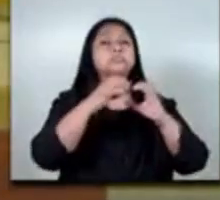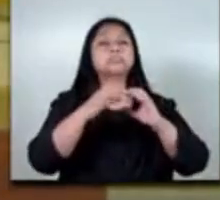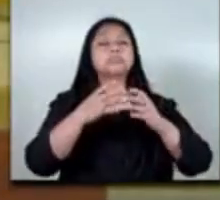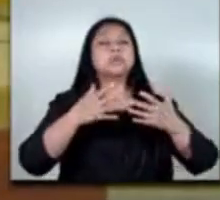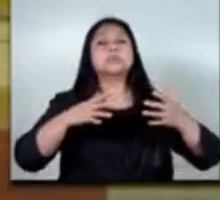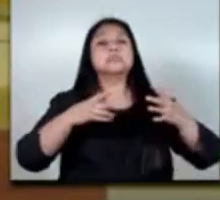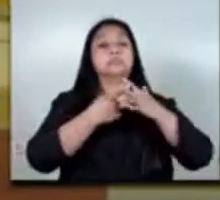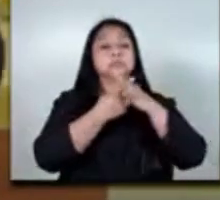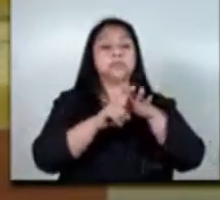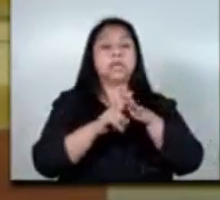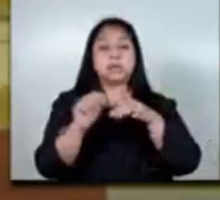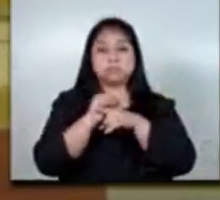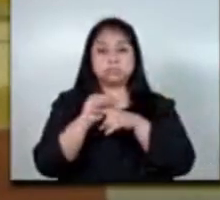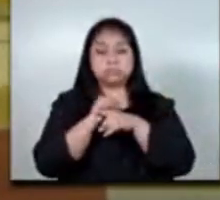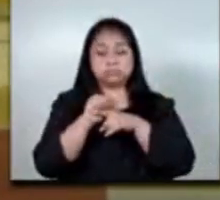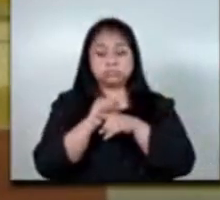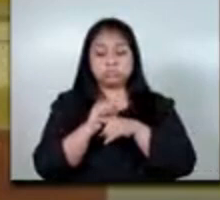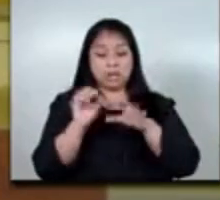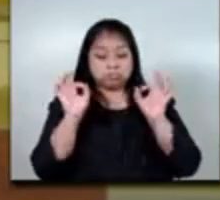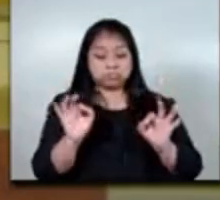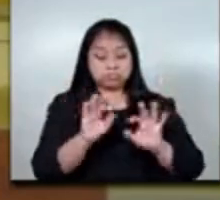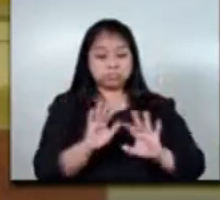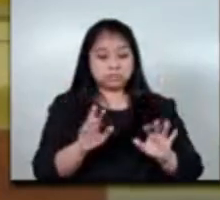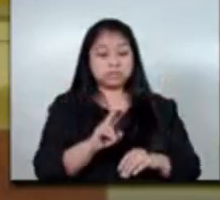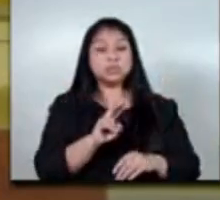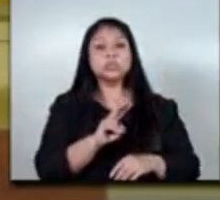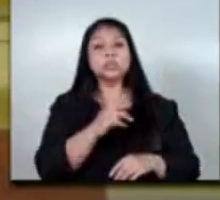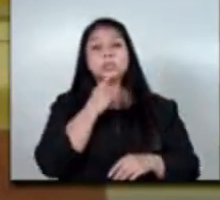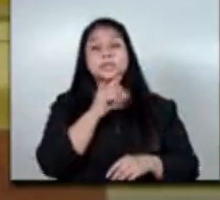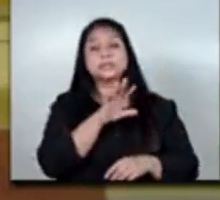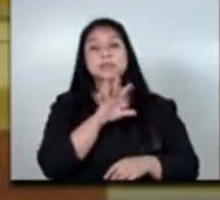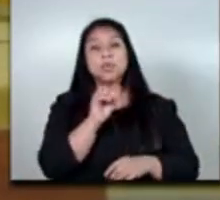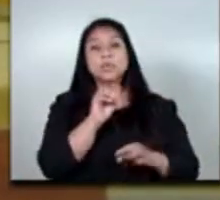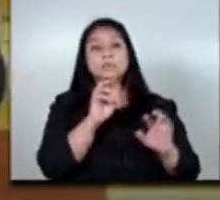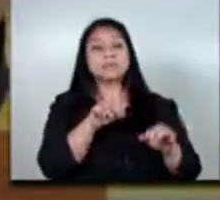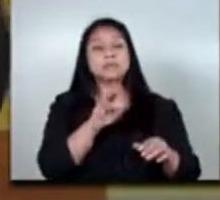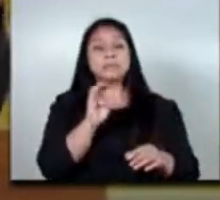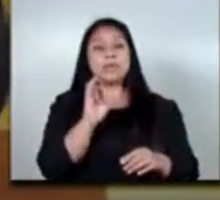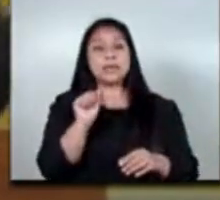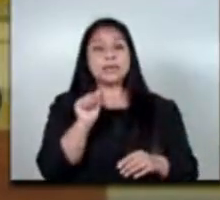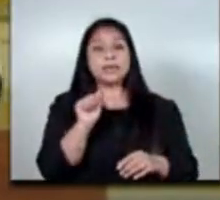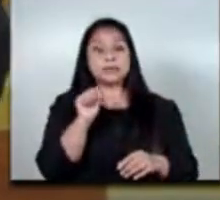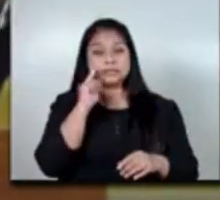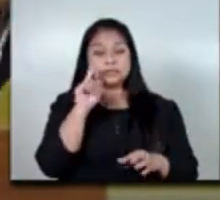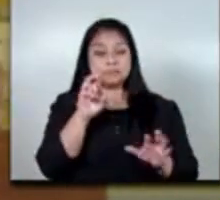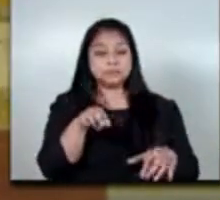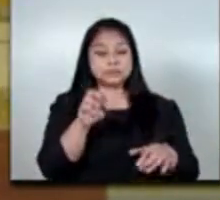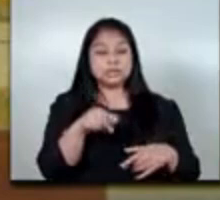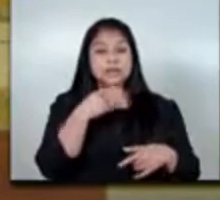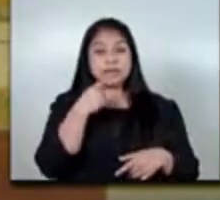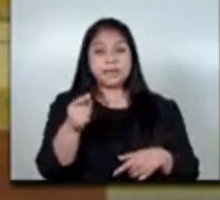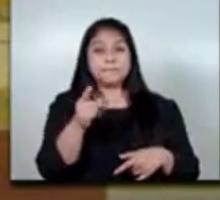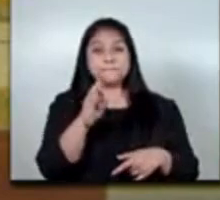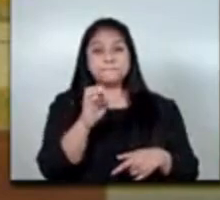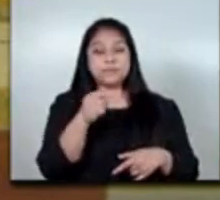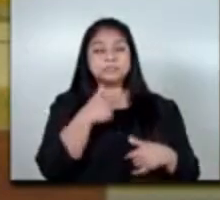entrenamiento y de los primeras 200 de las primeras 50 becas perdón 50 personas marinos mercantes que